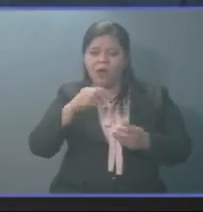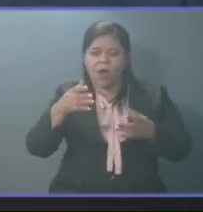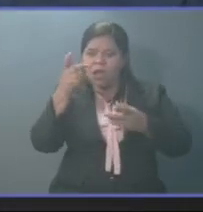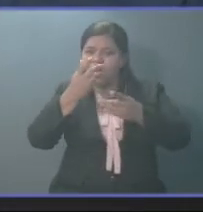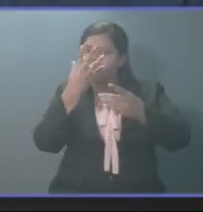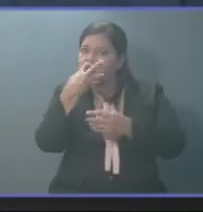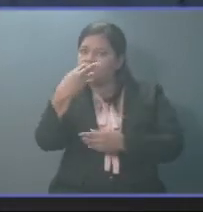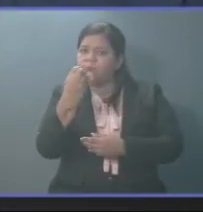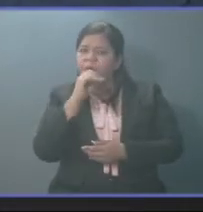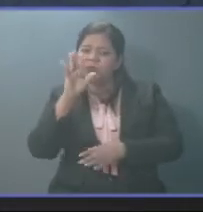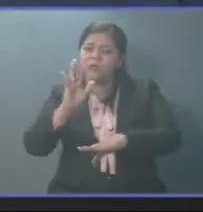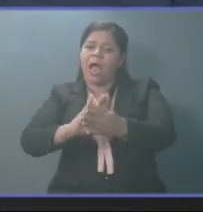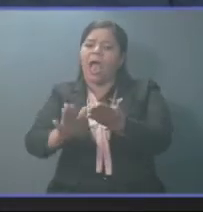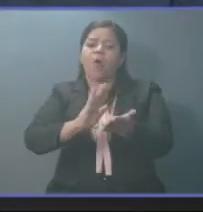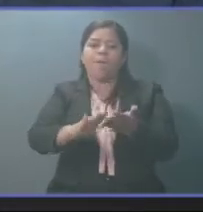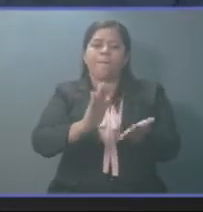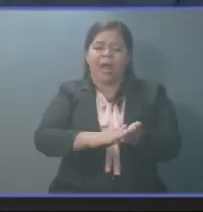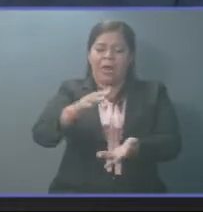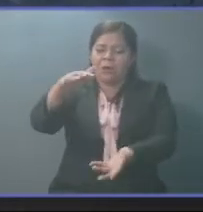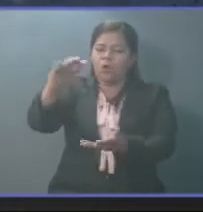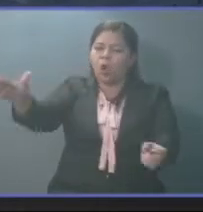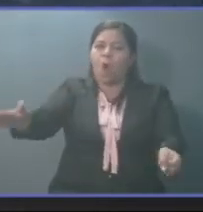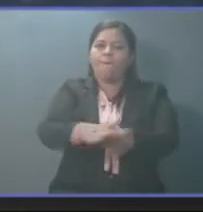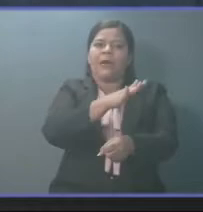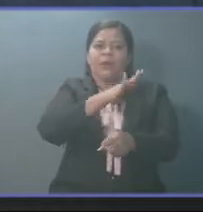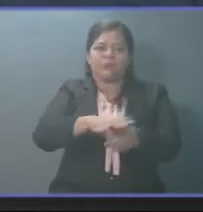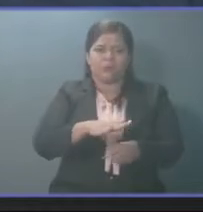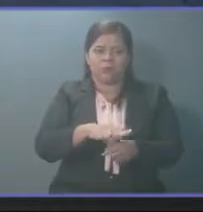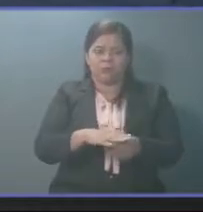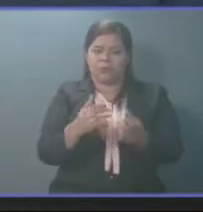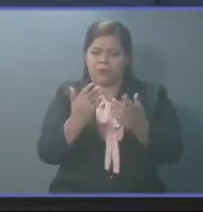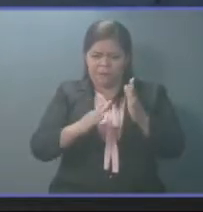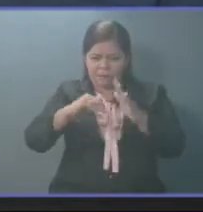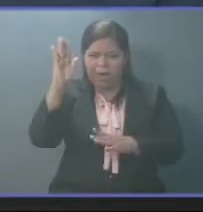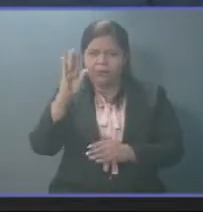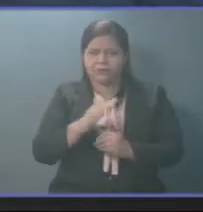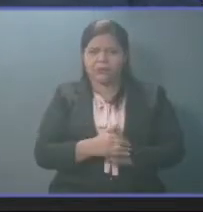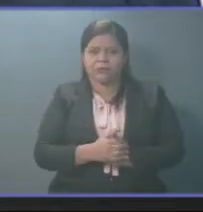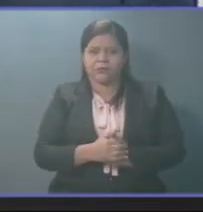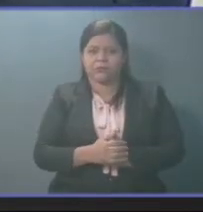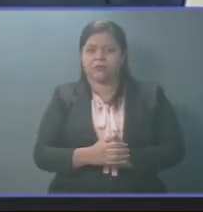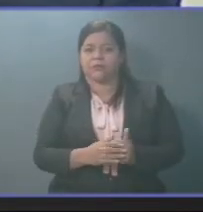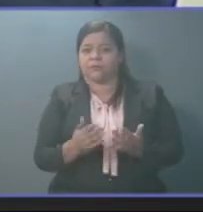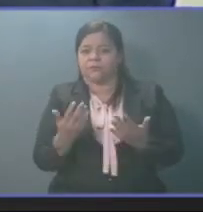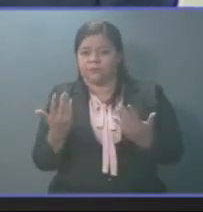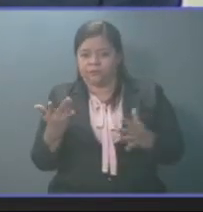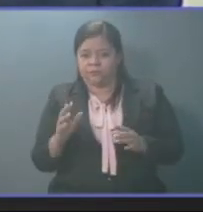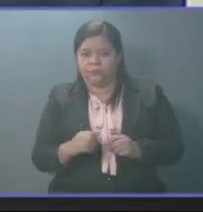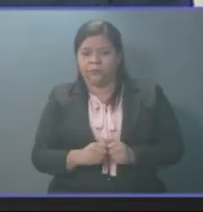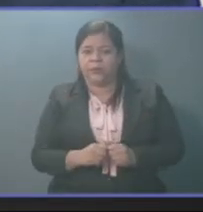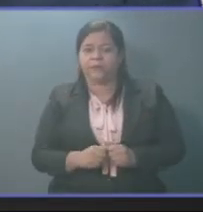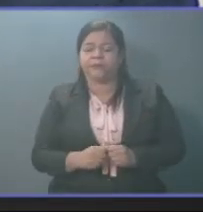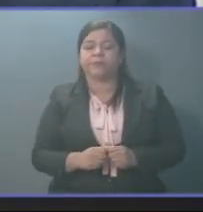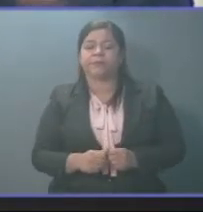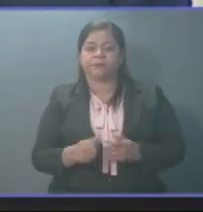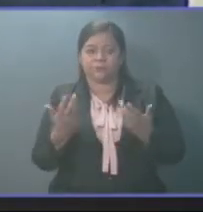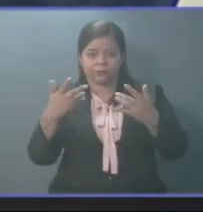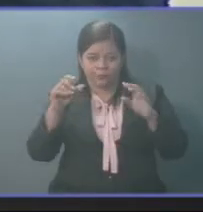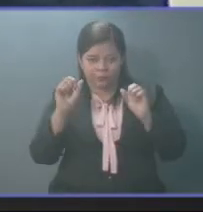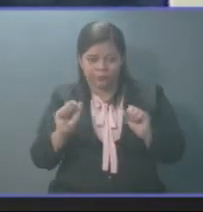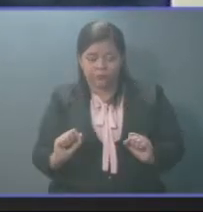iba a comprar no solo la cantidad de plantas sino que muchas más que ellos pudieran